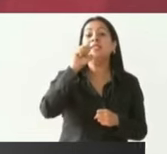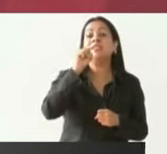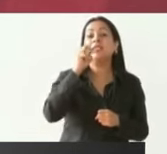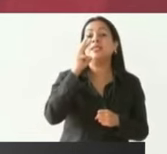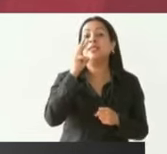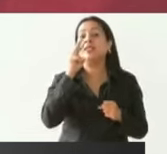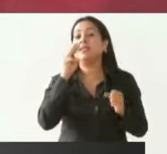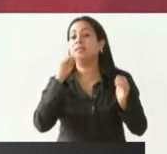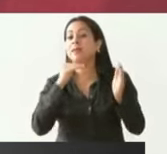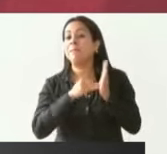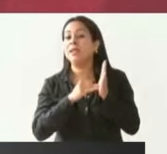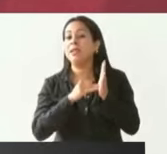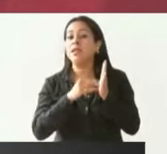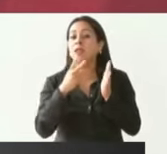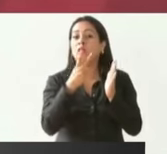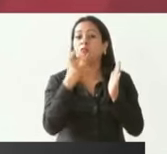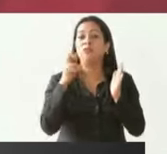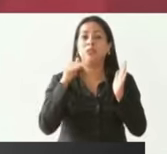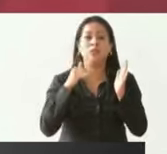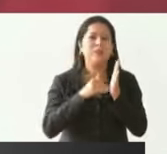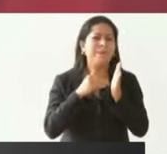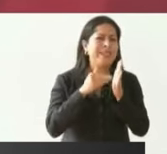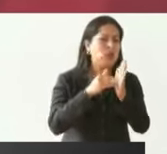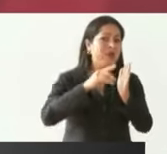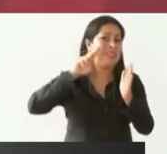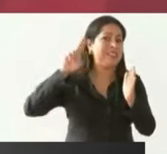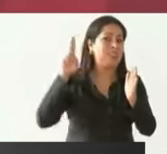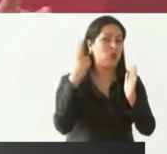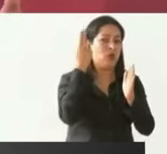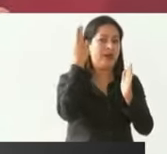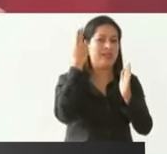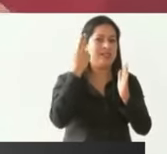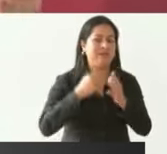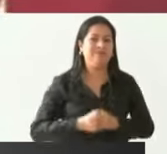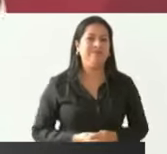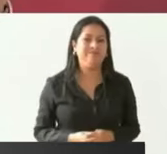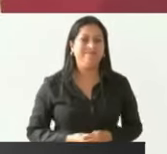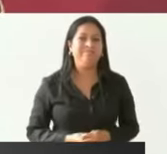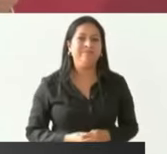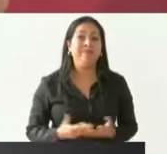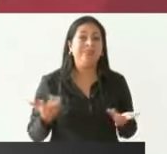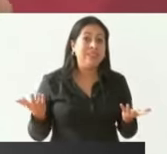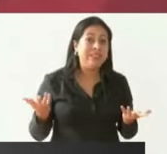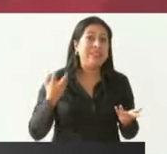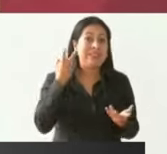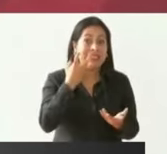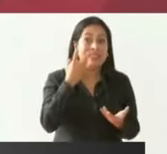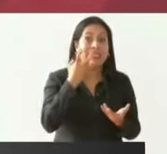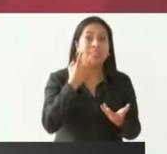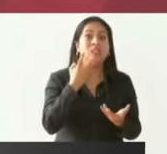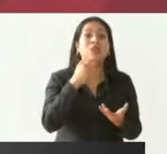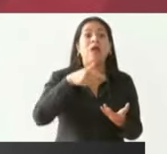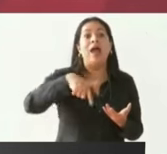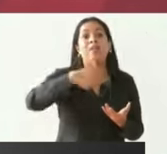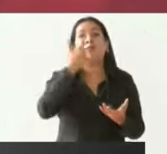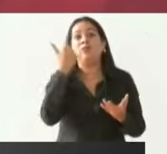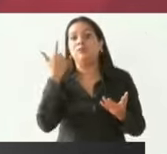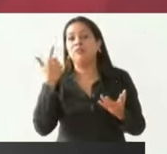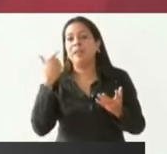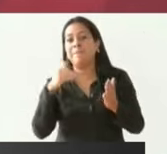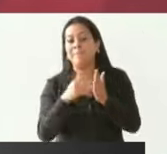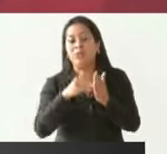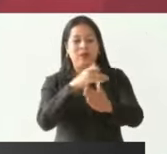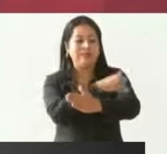.200 millones de dólares y eso llega a 12 millones de